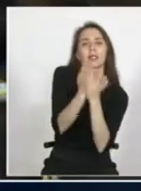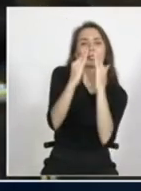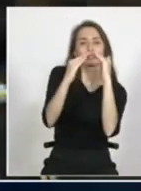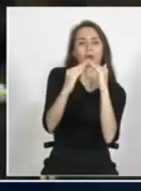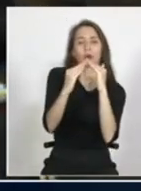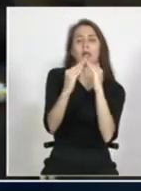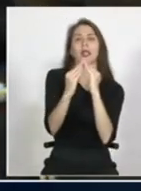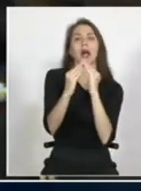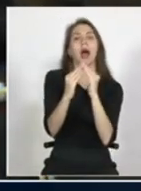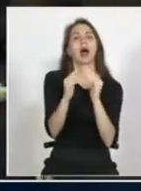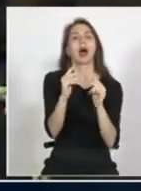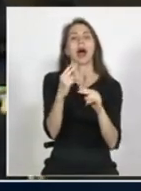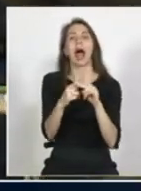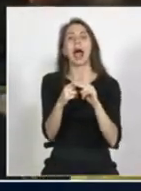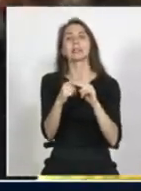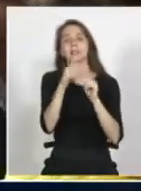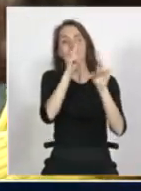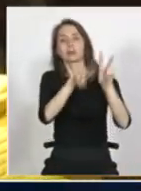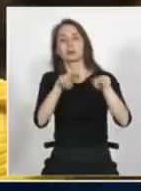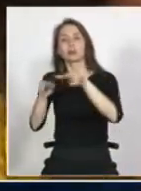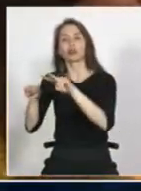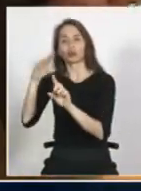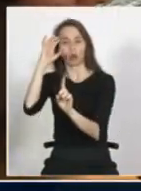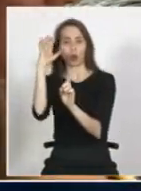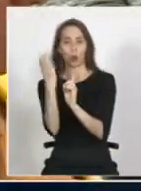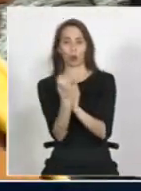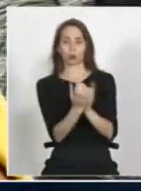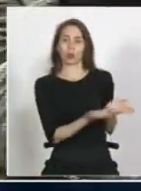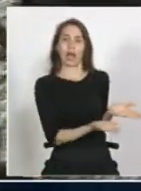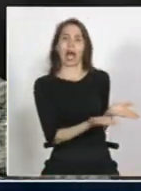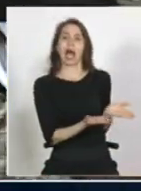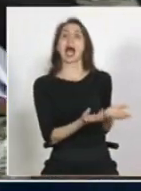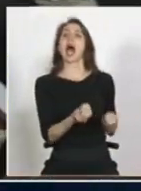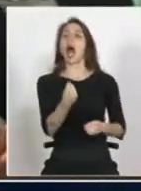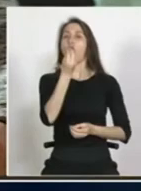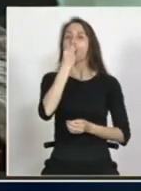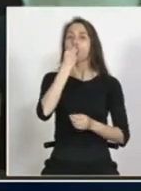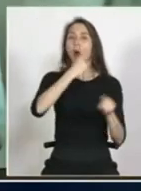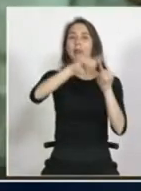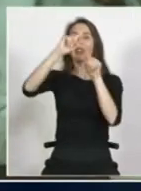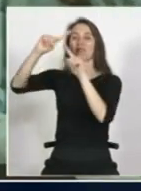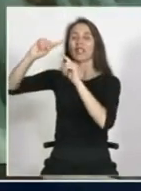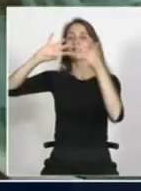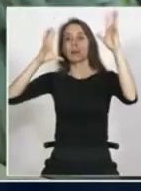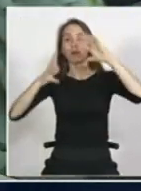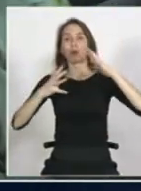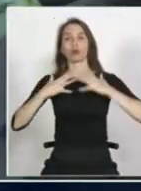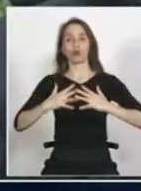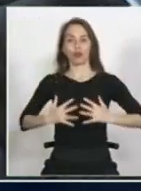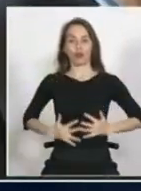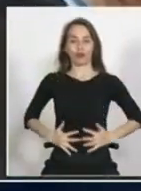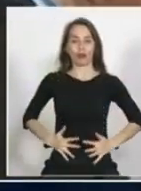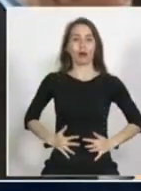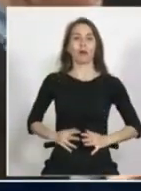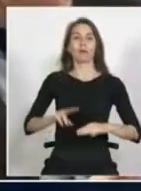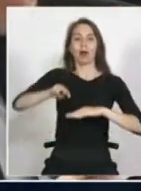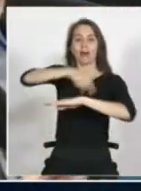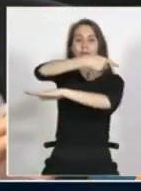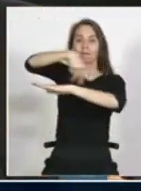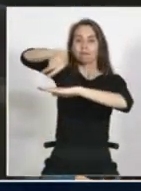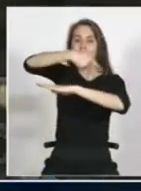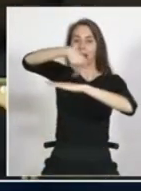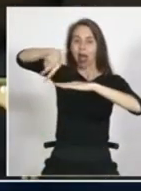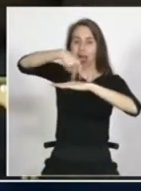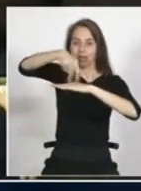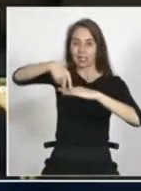cultural yo creo que todo el mundo lo vemos ¿cierto? y que las comidas del mundo entonces ahí o se disfrazan ahora para la fiesta los bailes